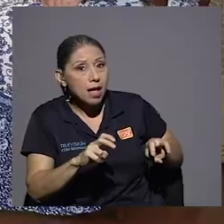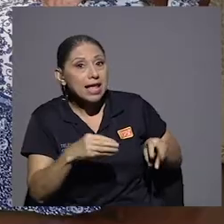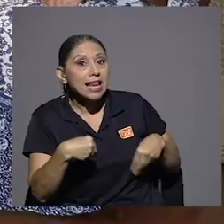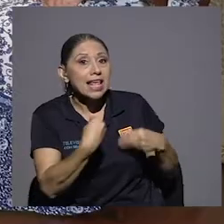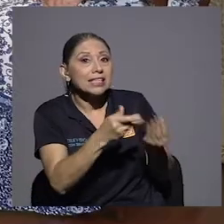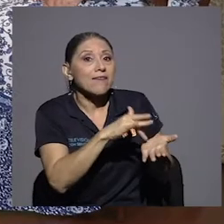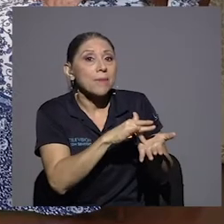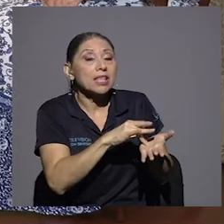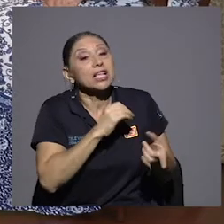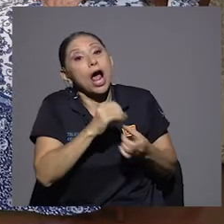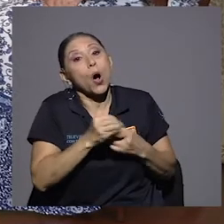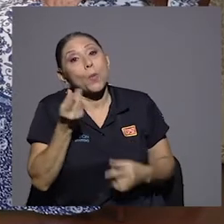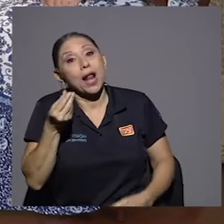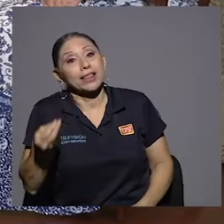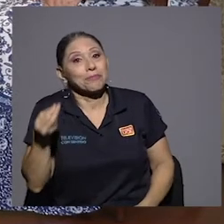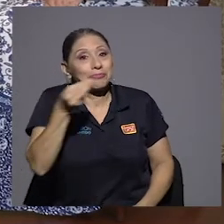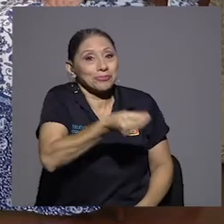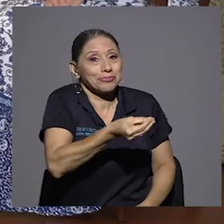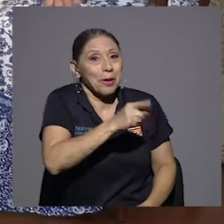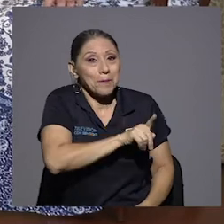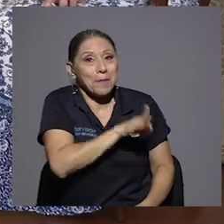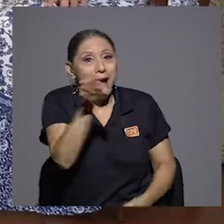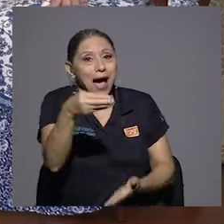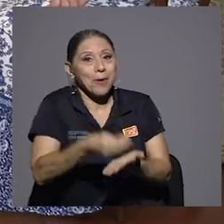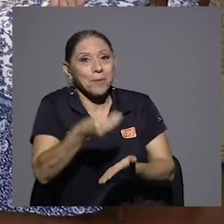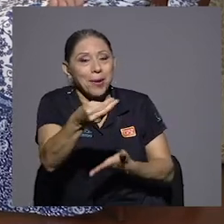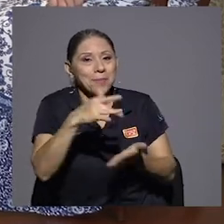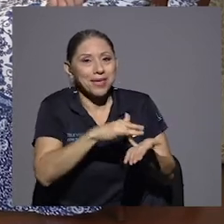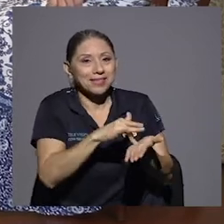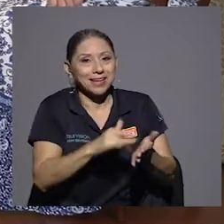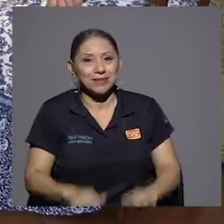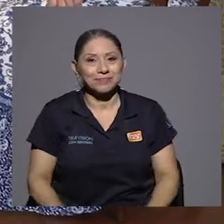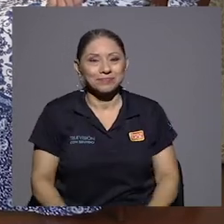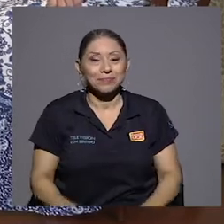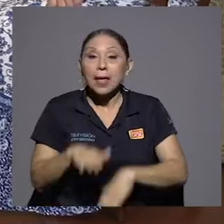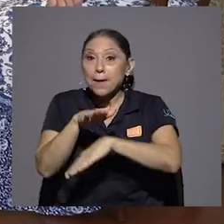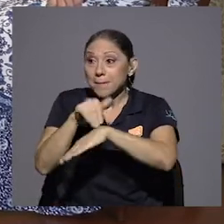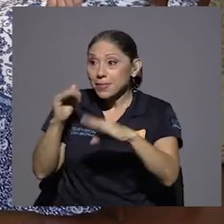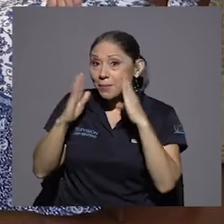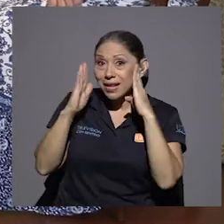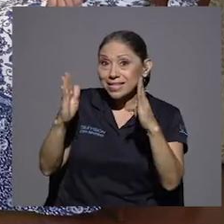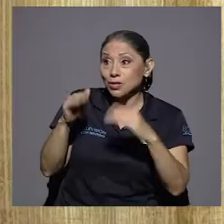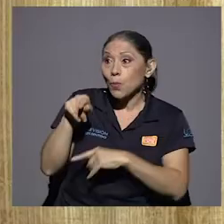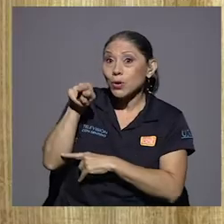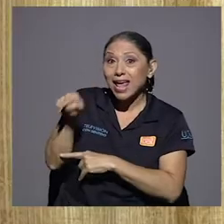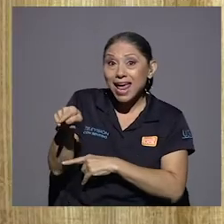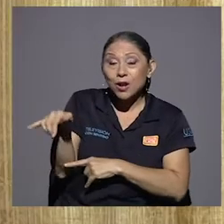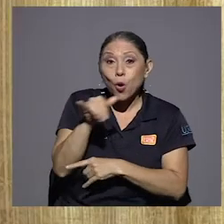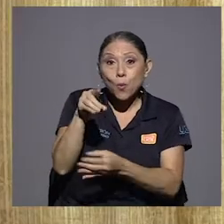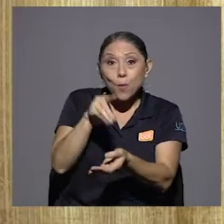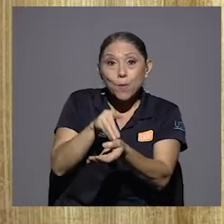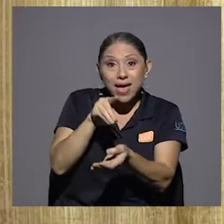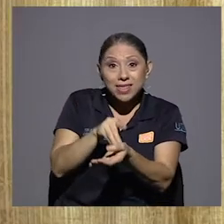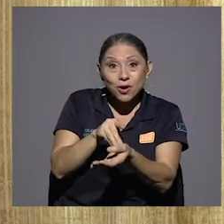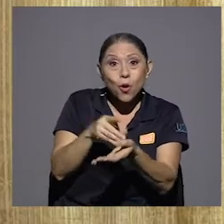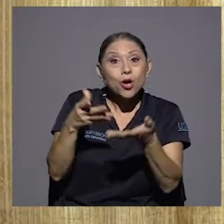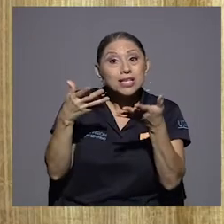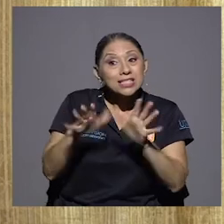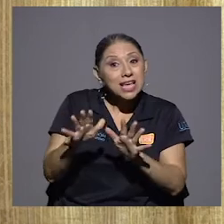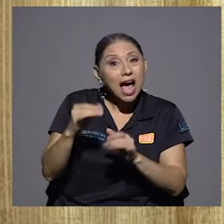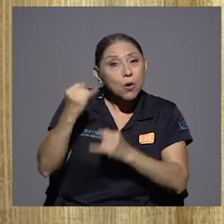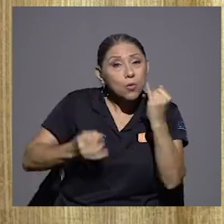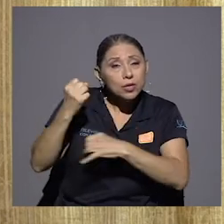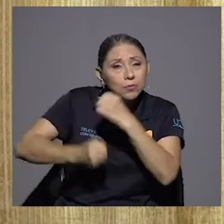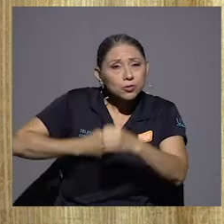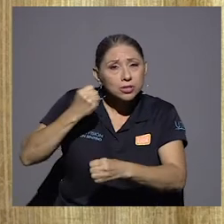A mí me llama la atención eso porque es que como médico él dejó ya su consultorio y se dedicó ya a su familia en los últimos